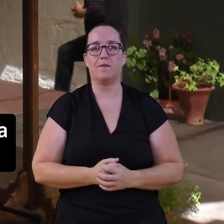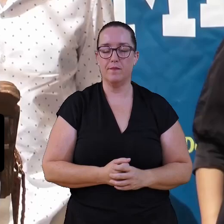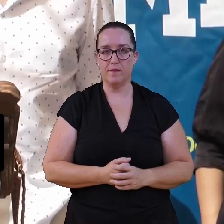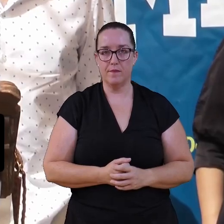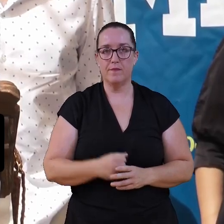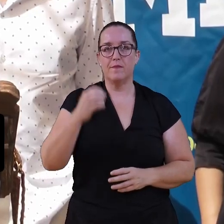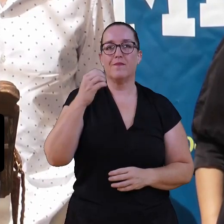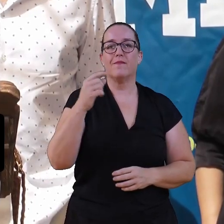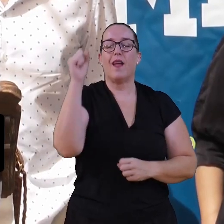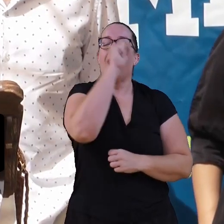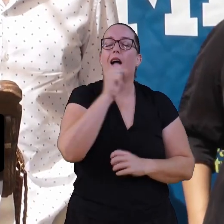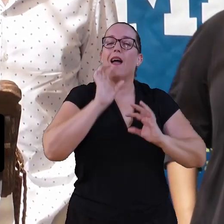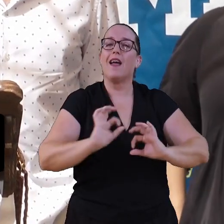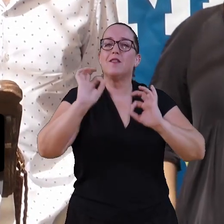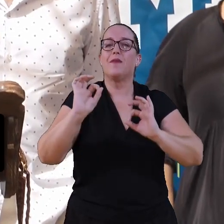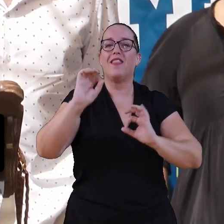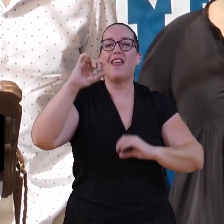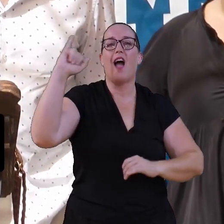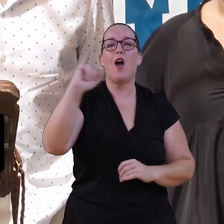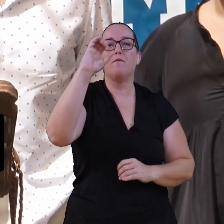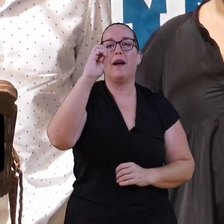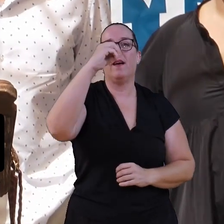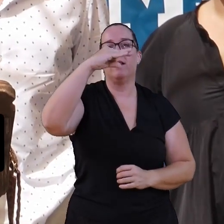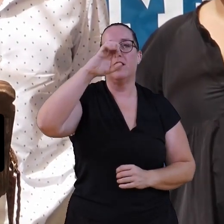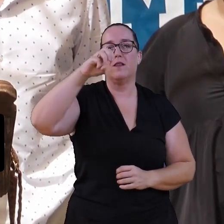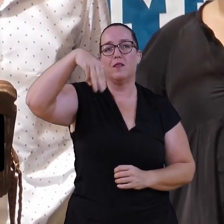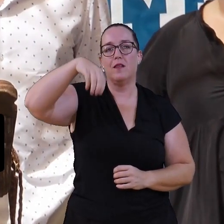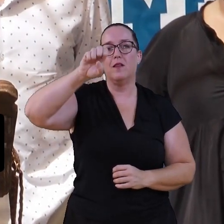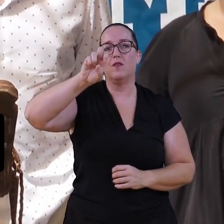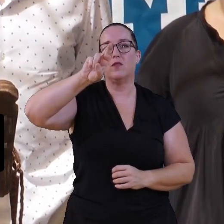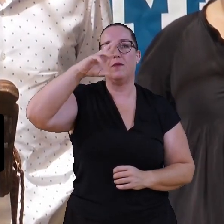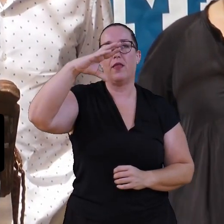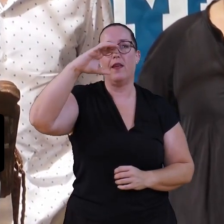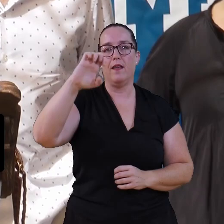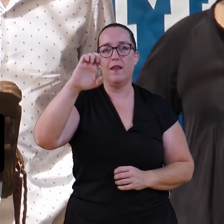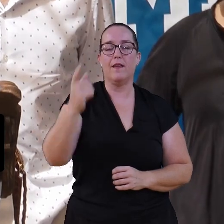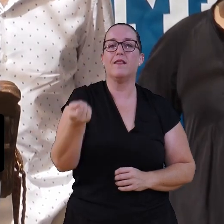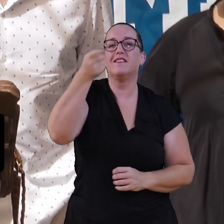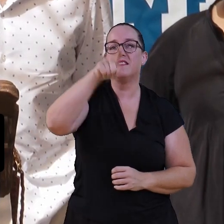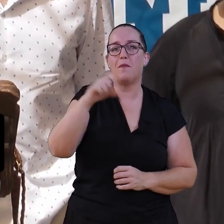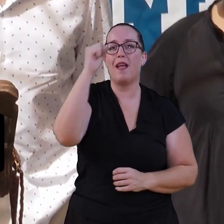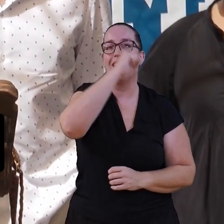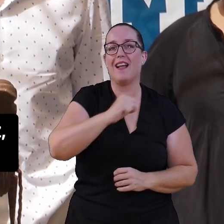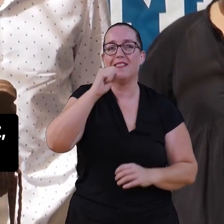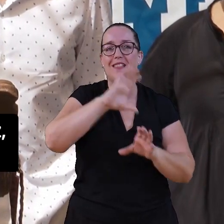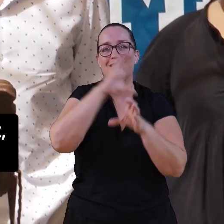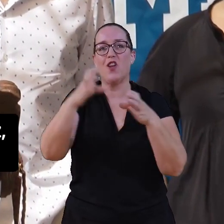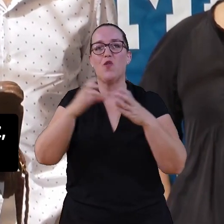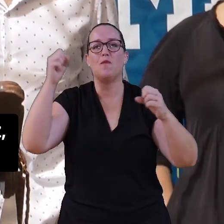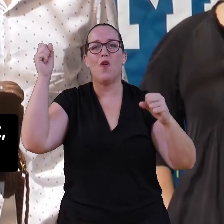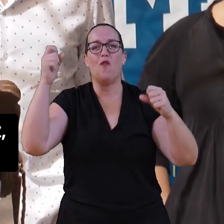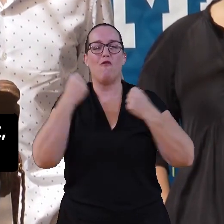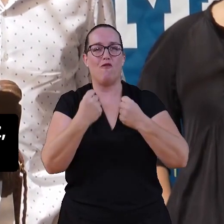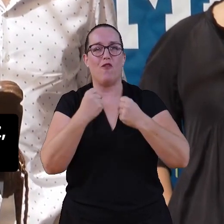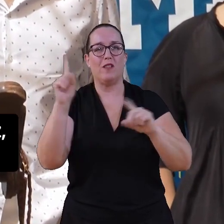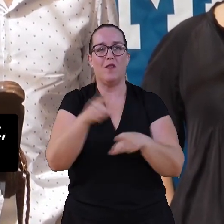Del quejido de José Mercén a los acordes de rock andaluz, de derbi motoreta, burrito cachimba, pasando